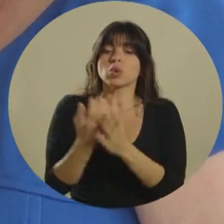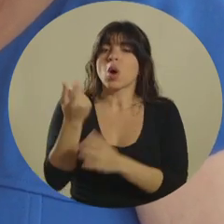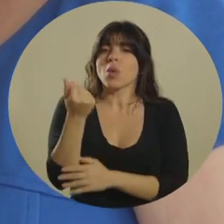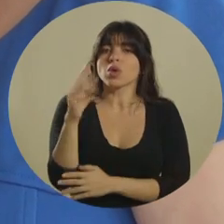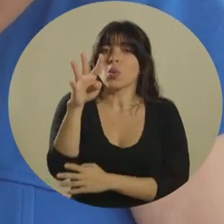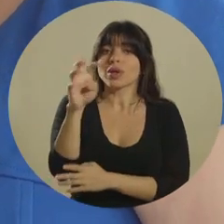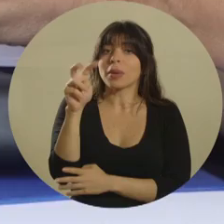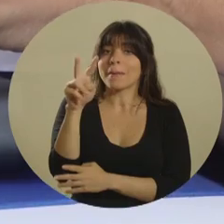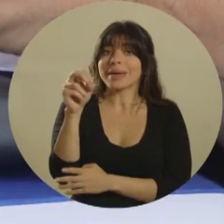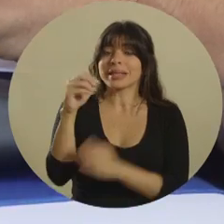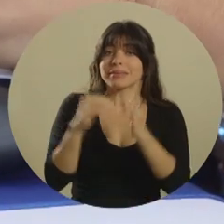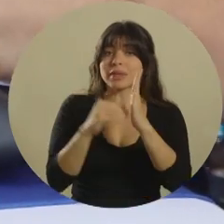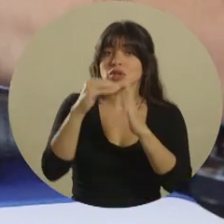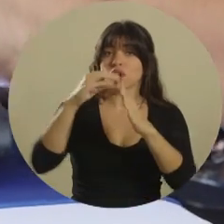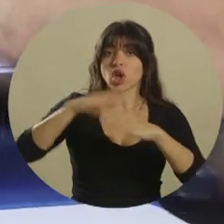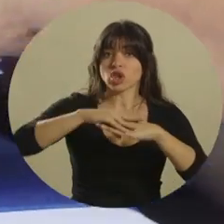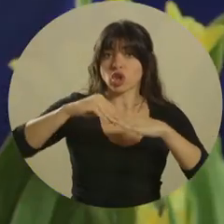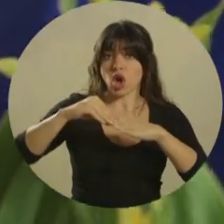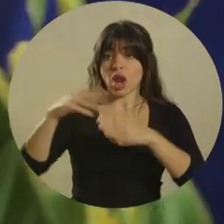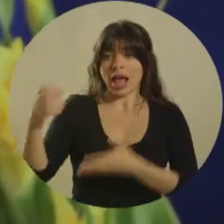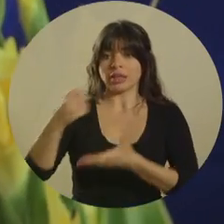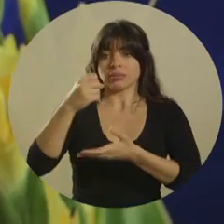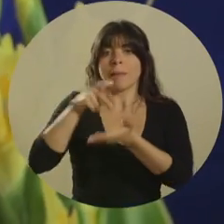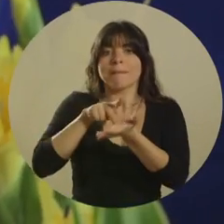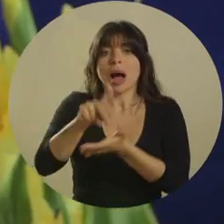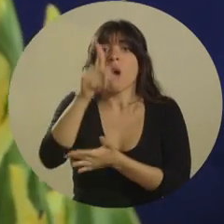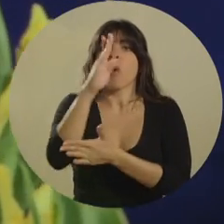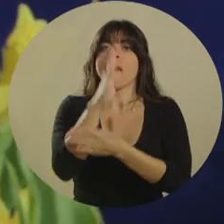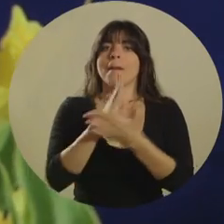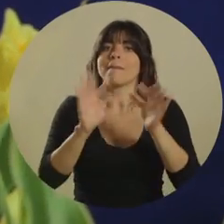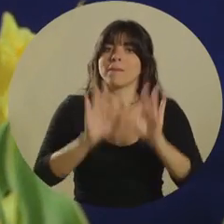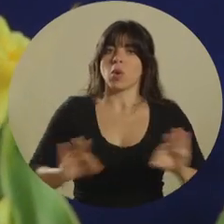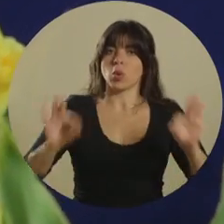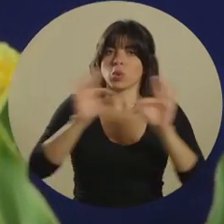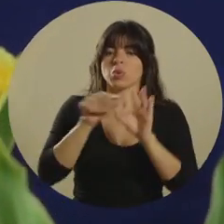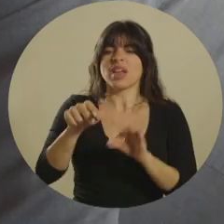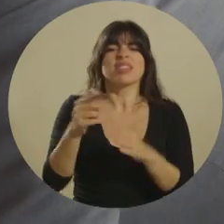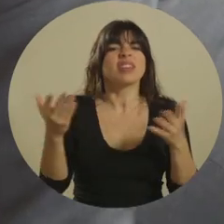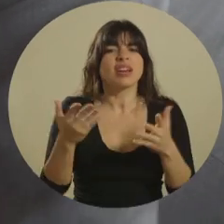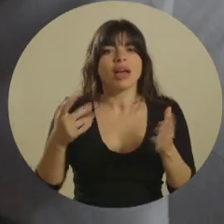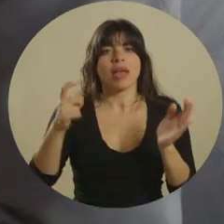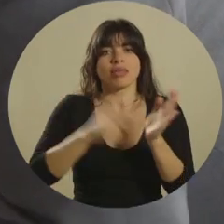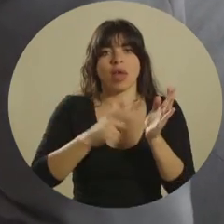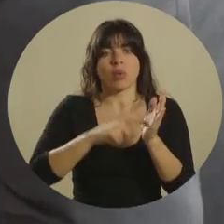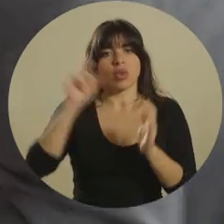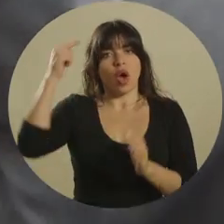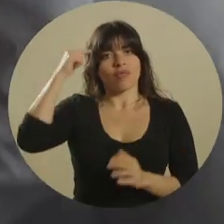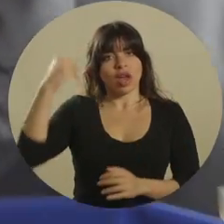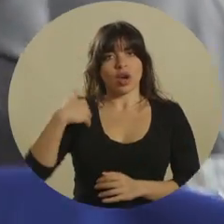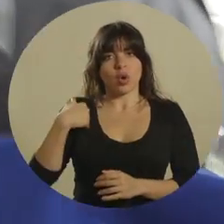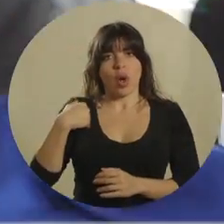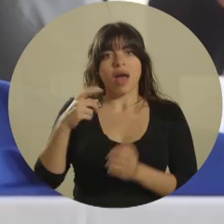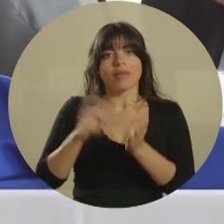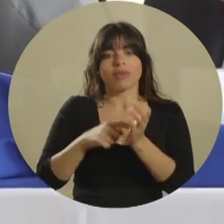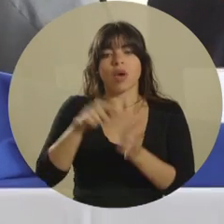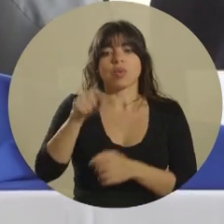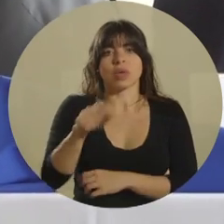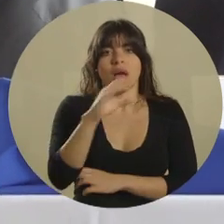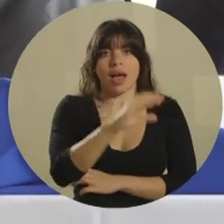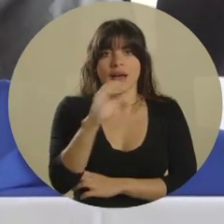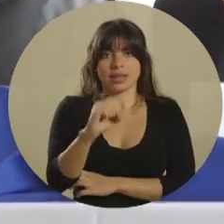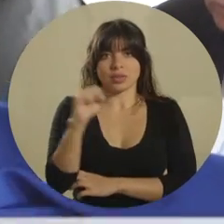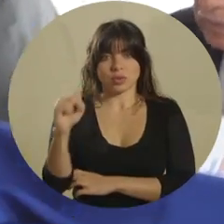Mundial por 420 millones de dólares, pagamos una parte importante de la deuda histórica del Estado con la Caja